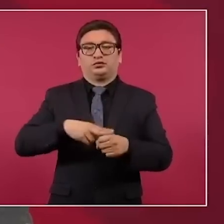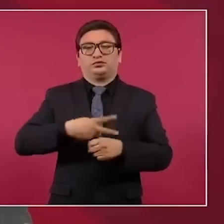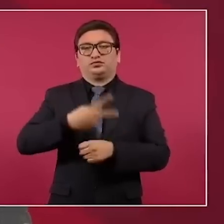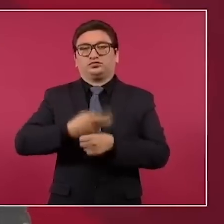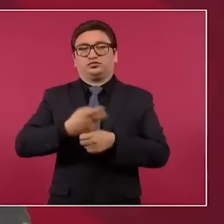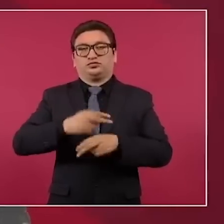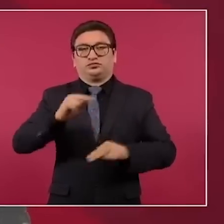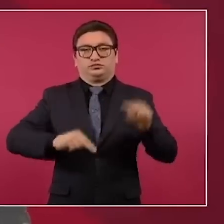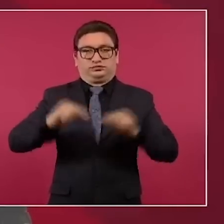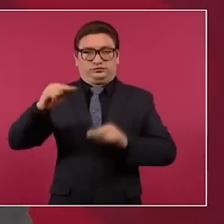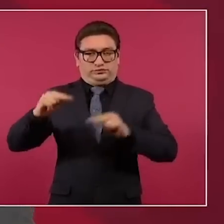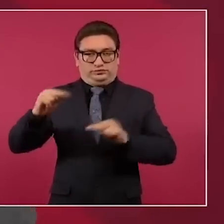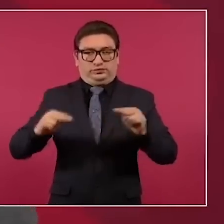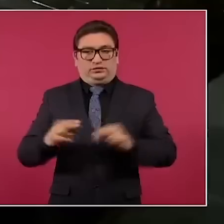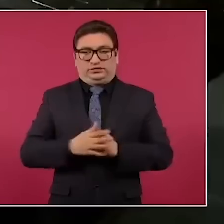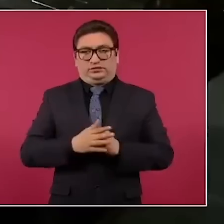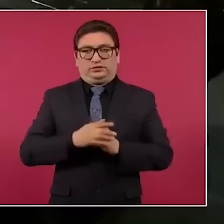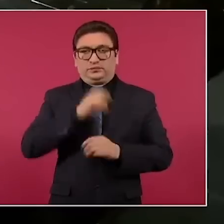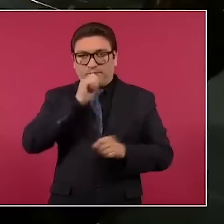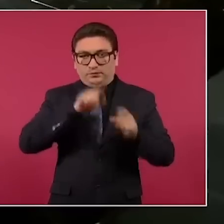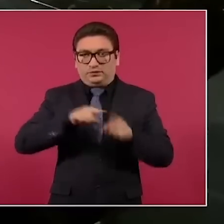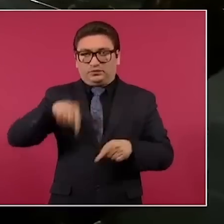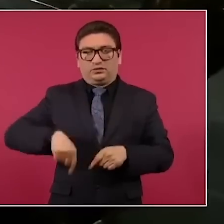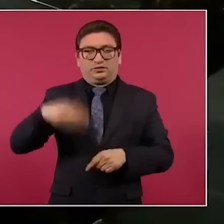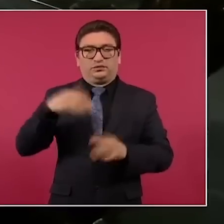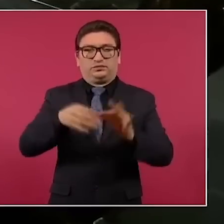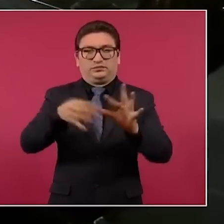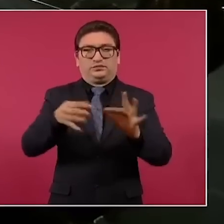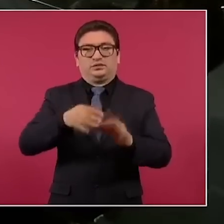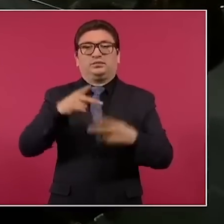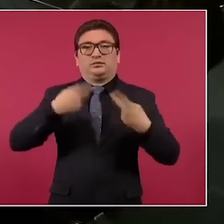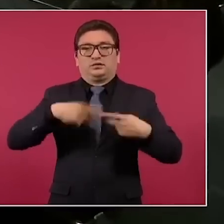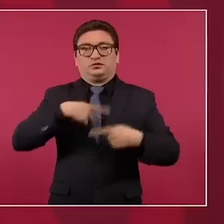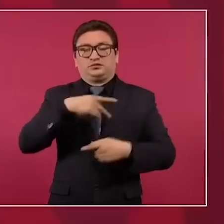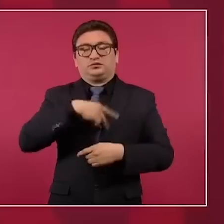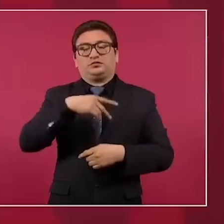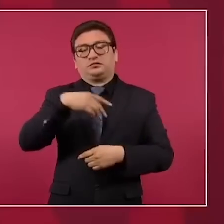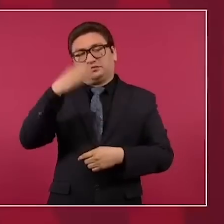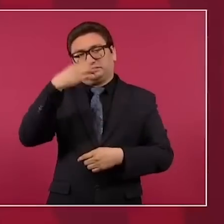nivel, como aquí se planteó, con especialistas.